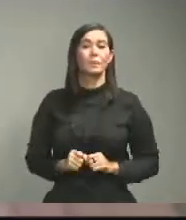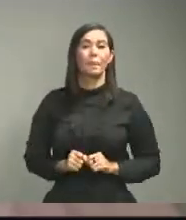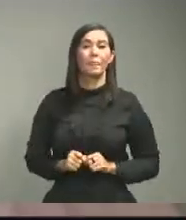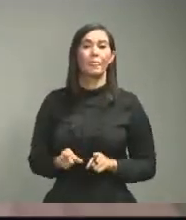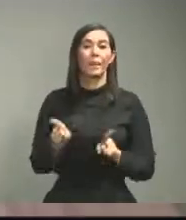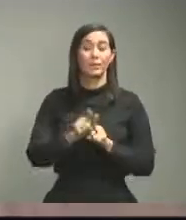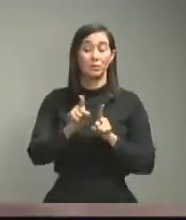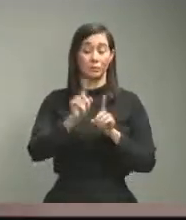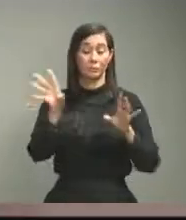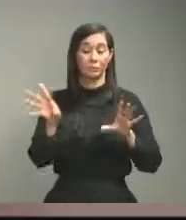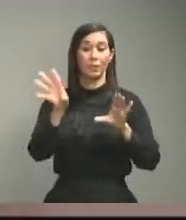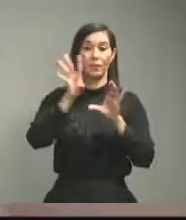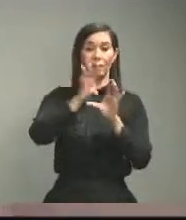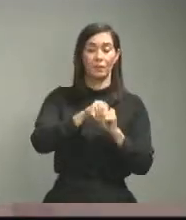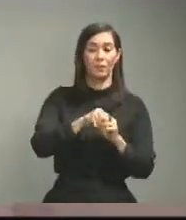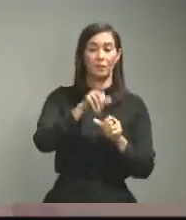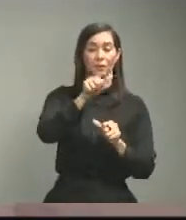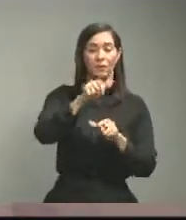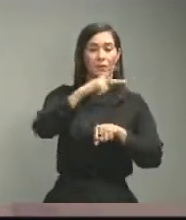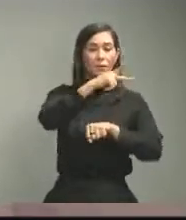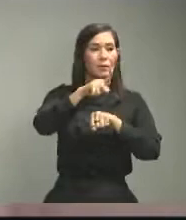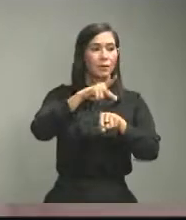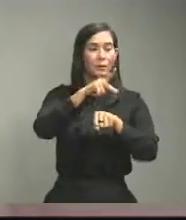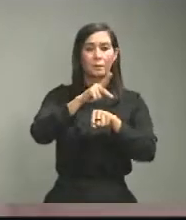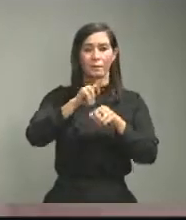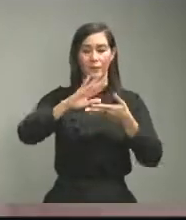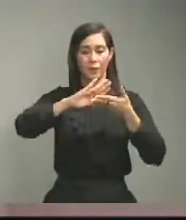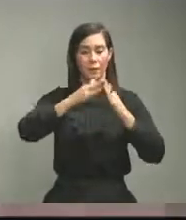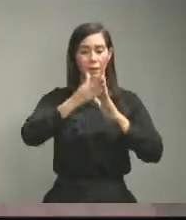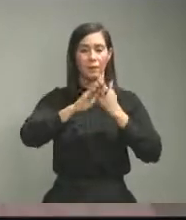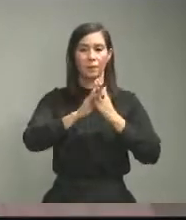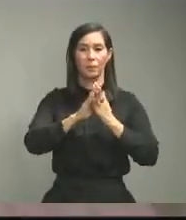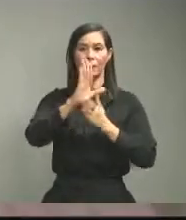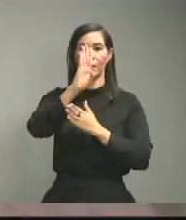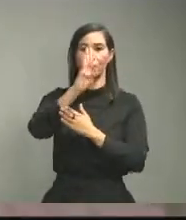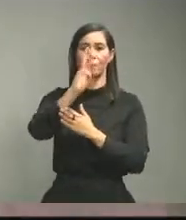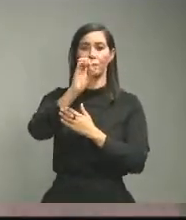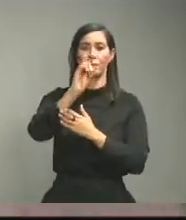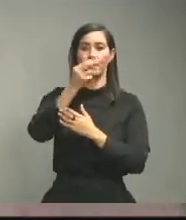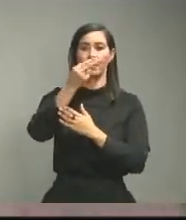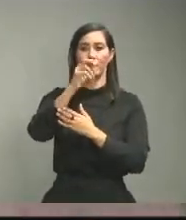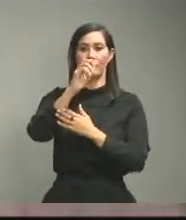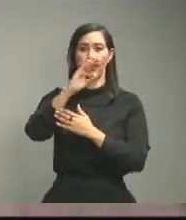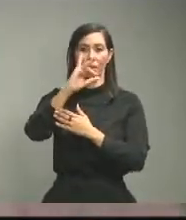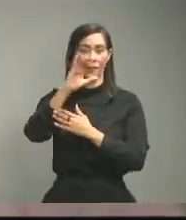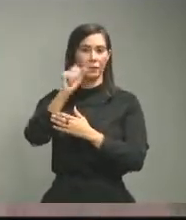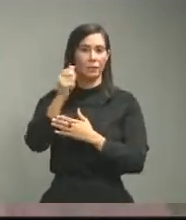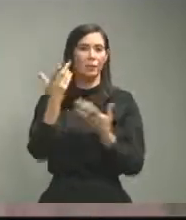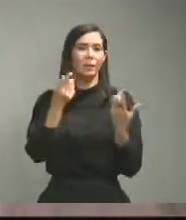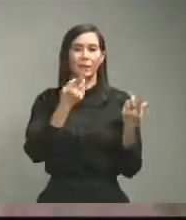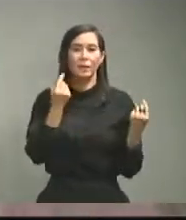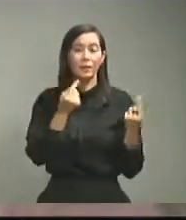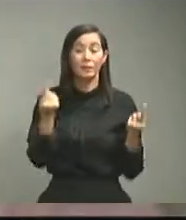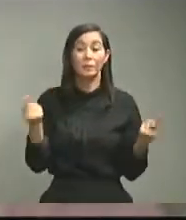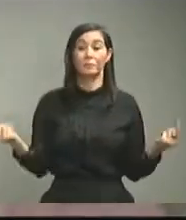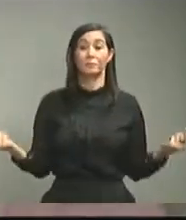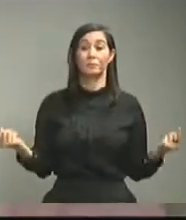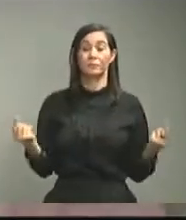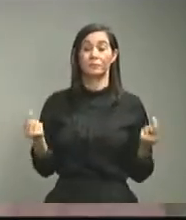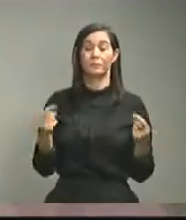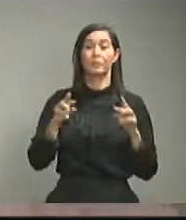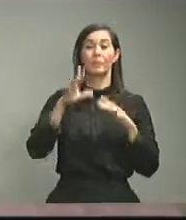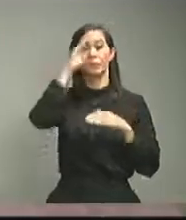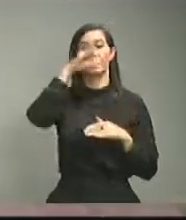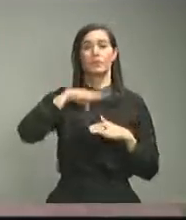incluyendo dentro de esa provincia a la comunidad de Boichío que vamos a hacer con Boichío señor